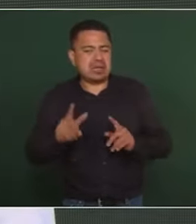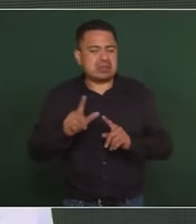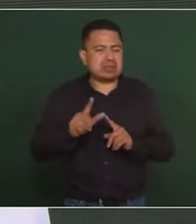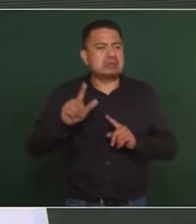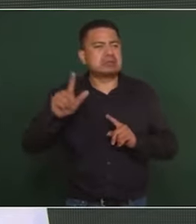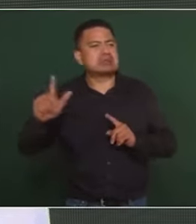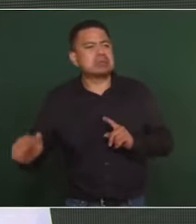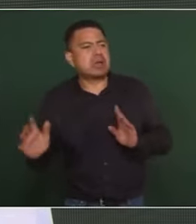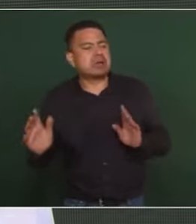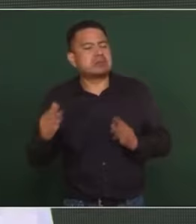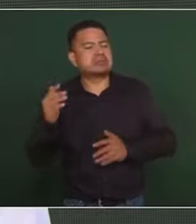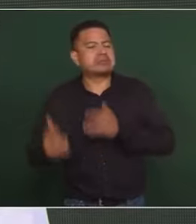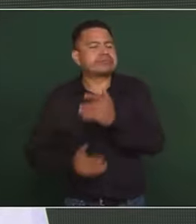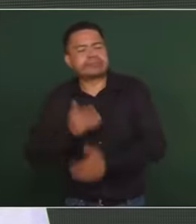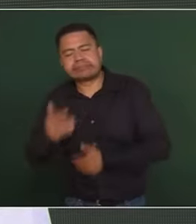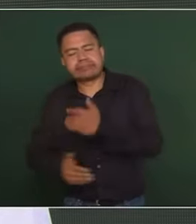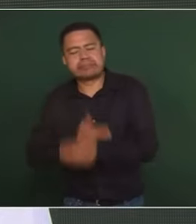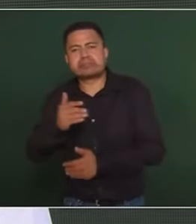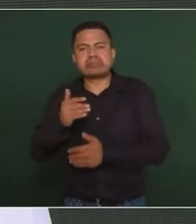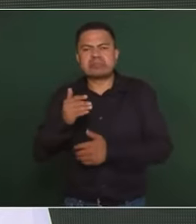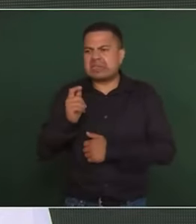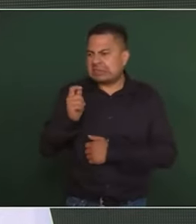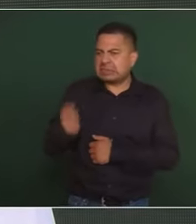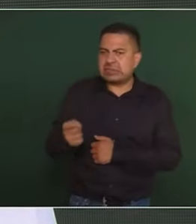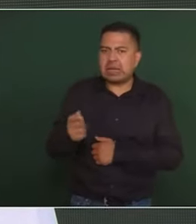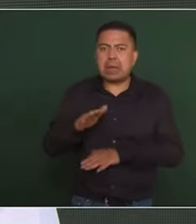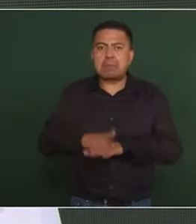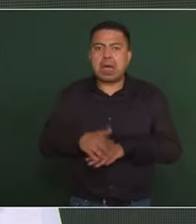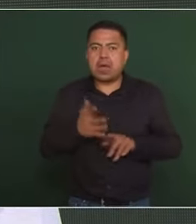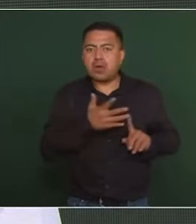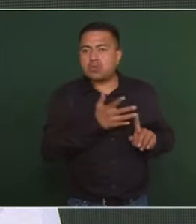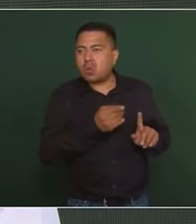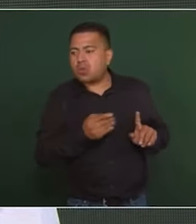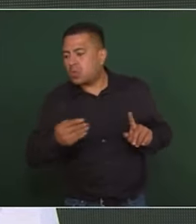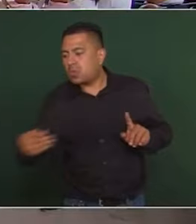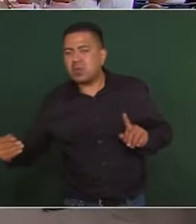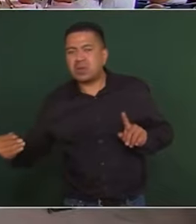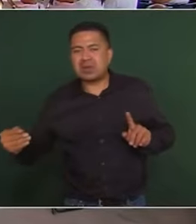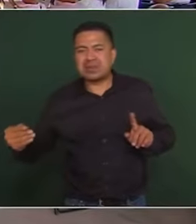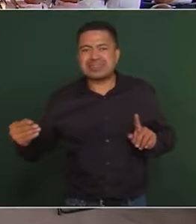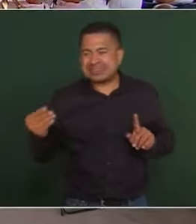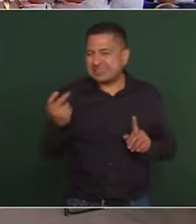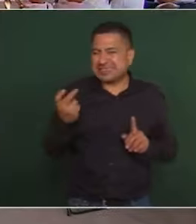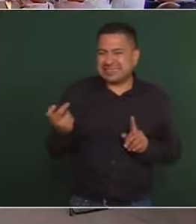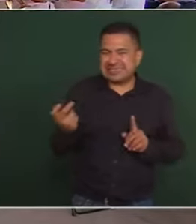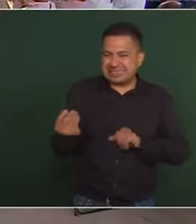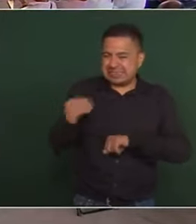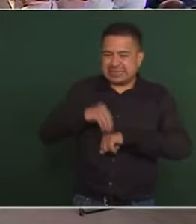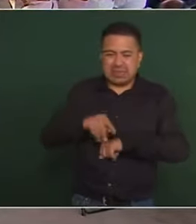se extendió este mecanismo